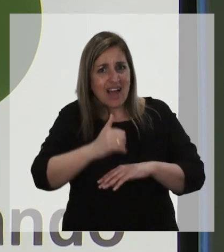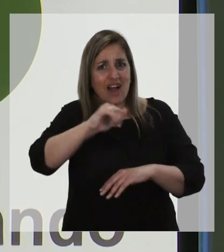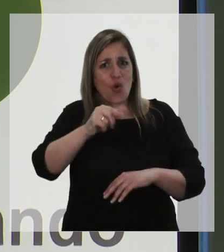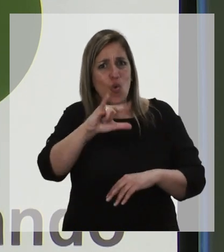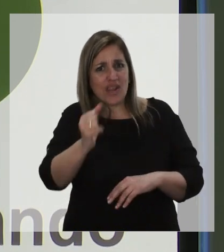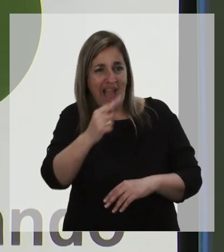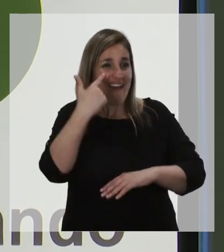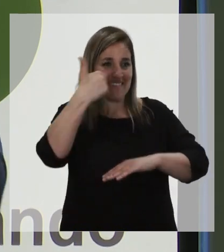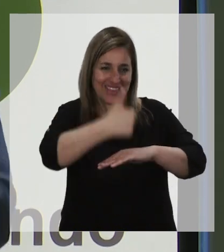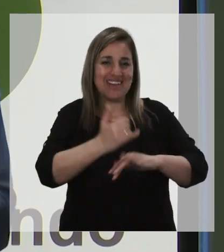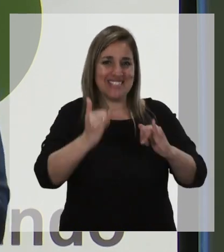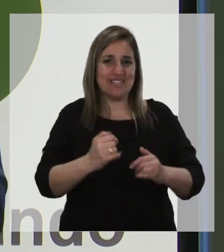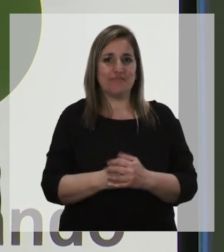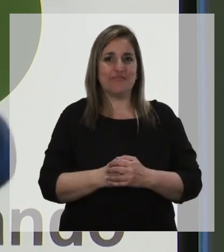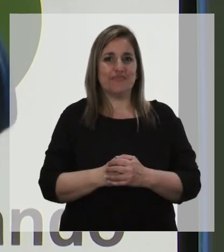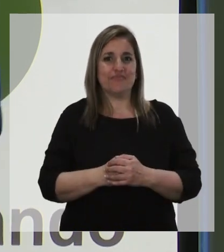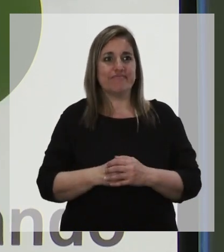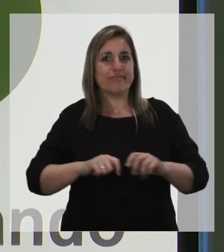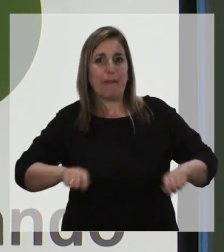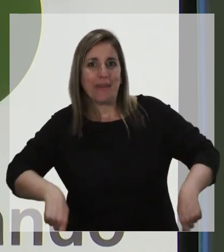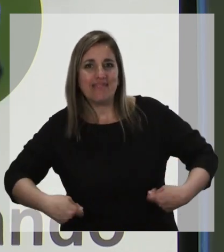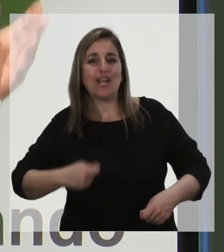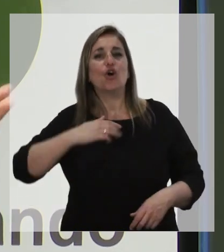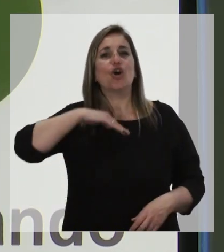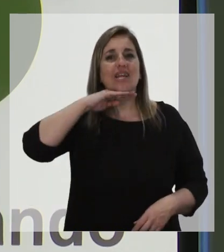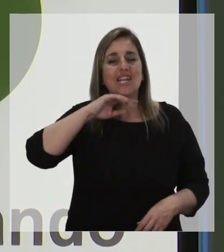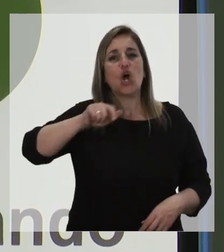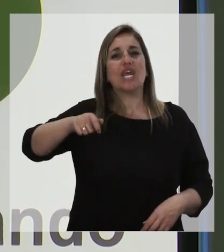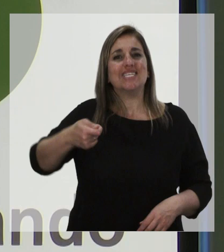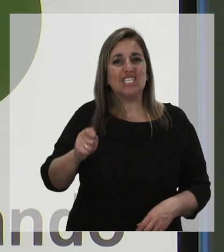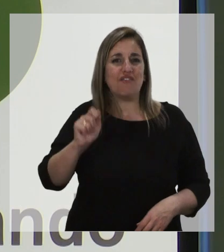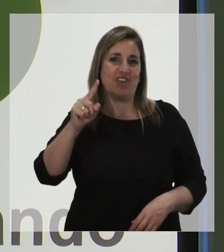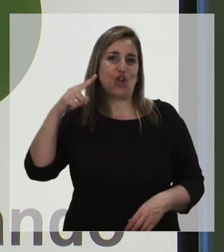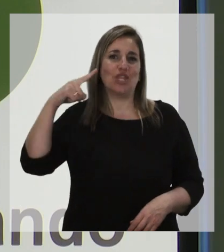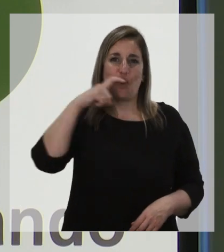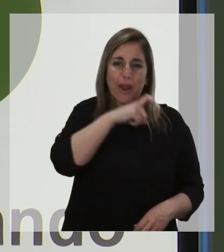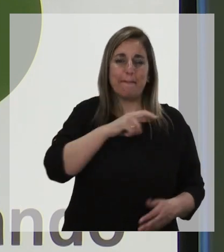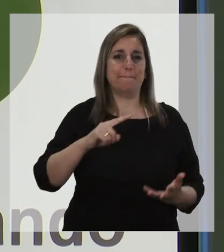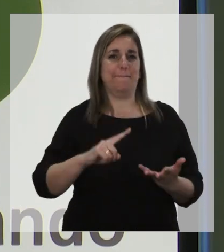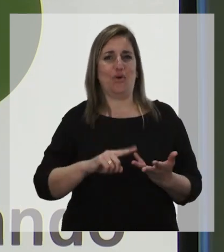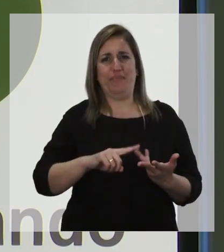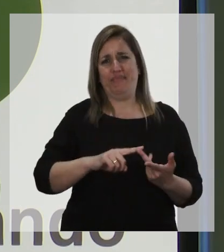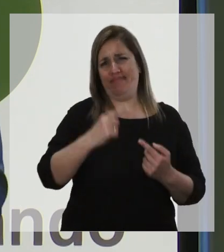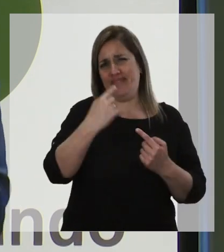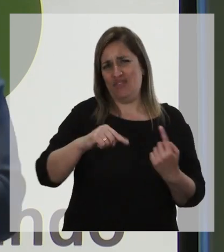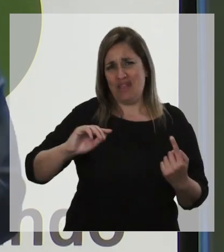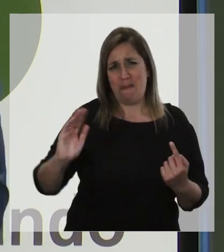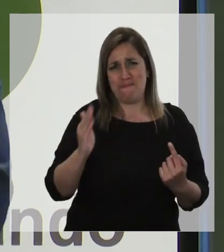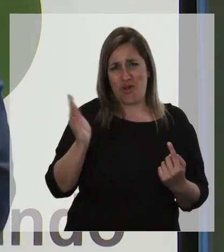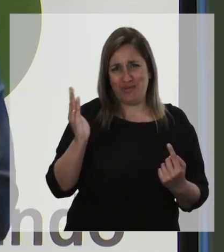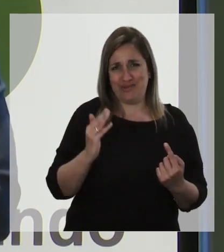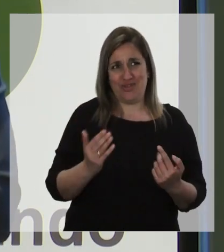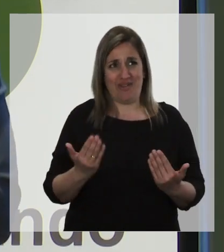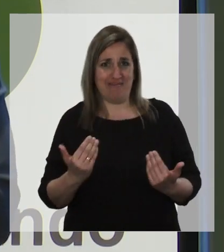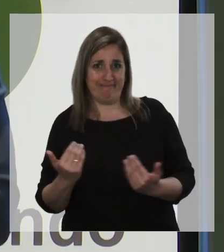sé si está Julia por acá, allá está Julia. Bombachas de Campo de Canelones, llaveros de Tiento de Tacuarembó, y